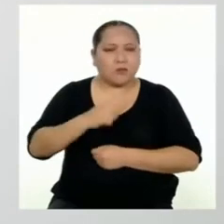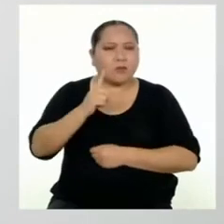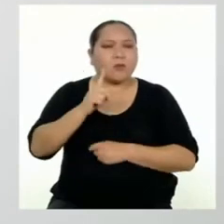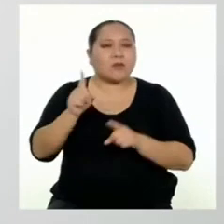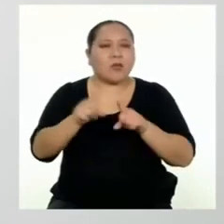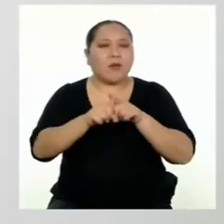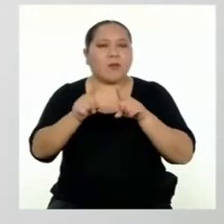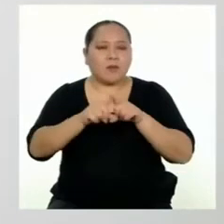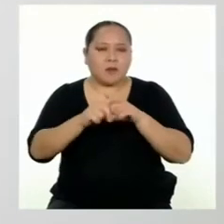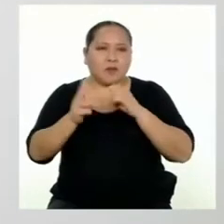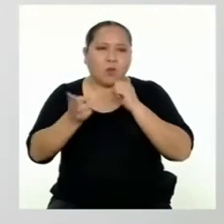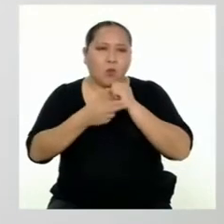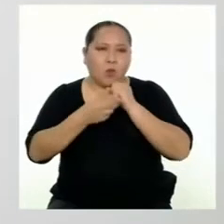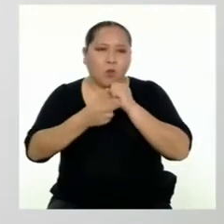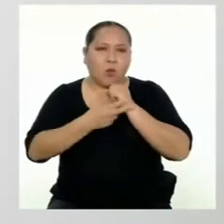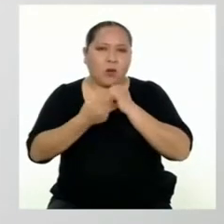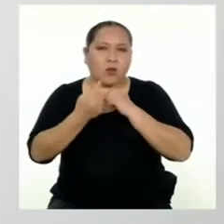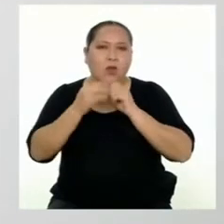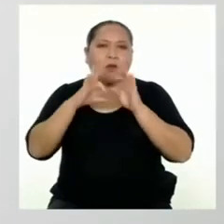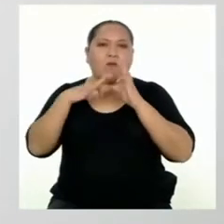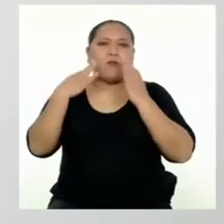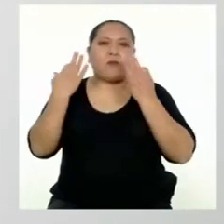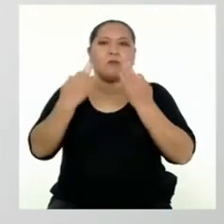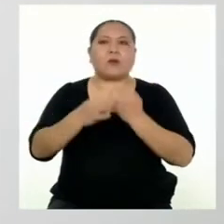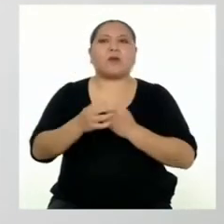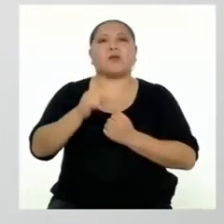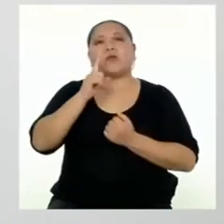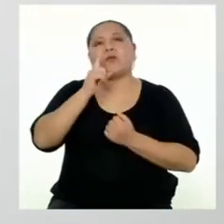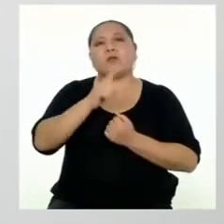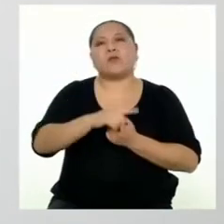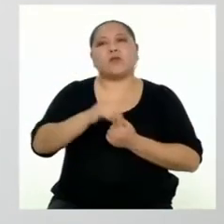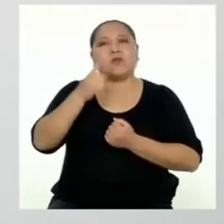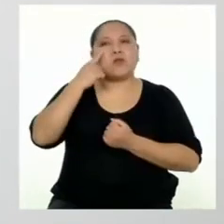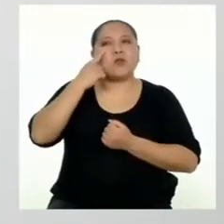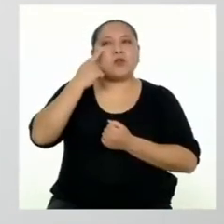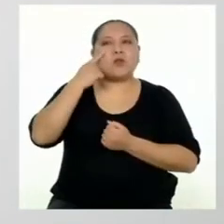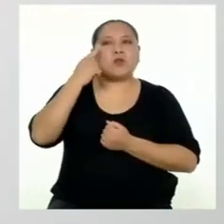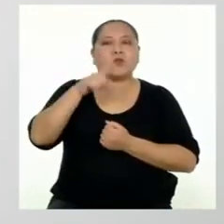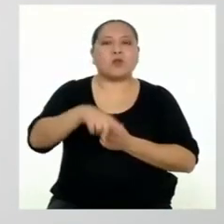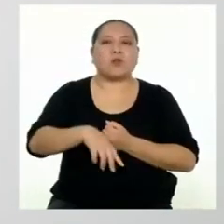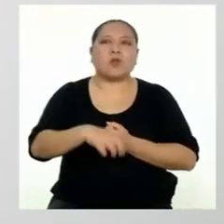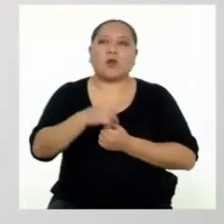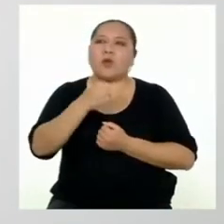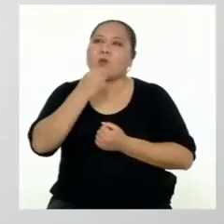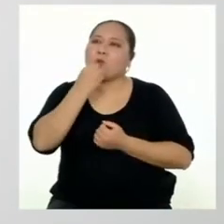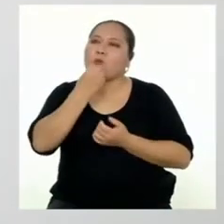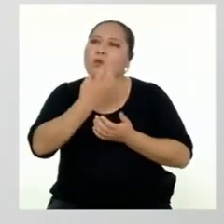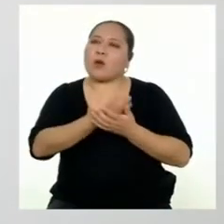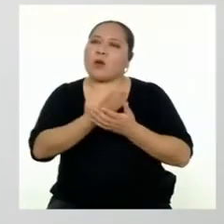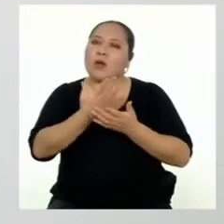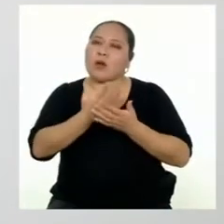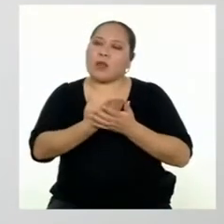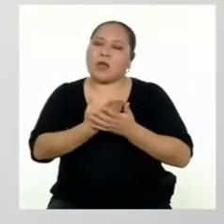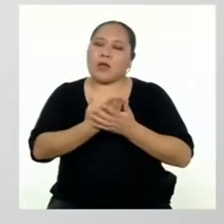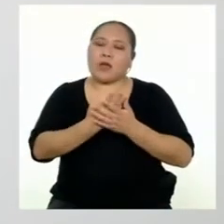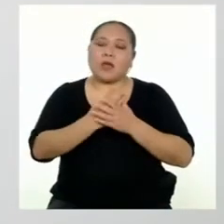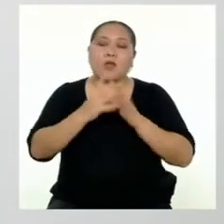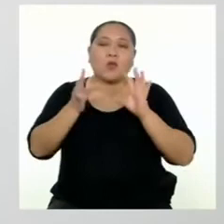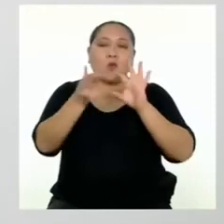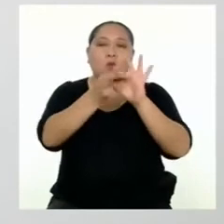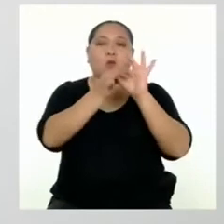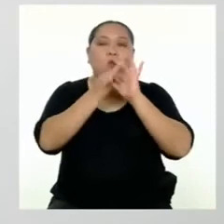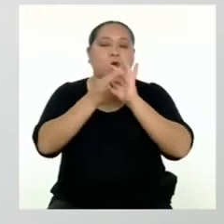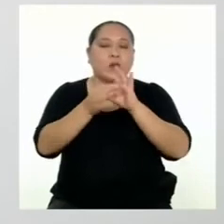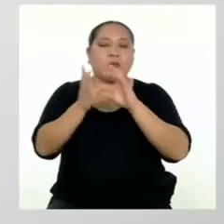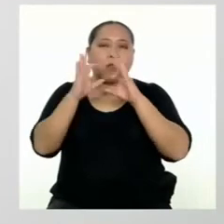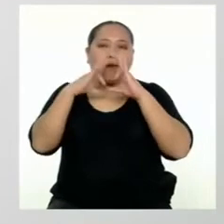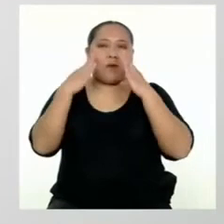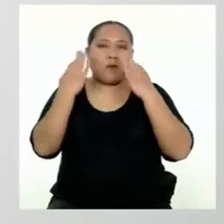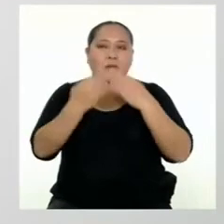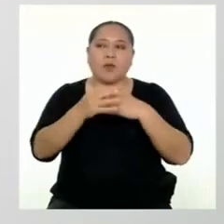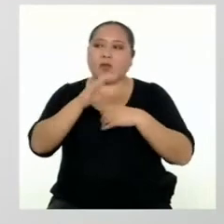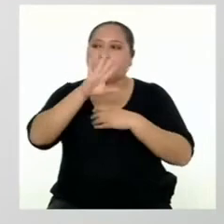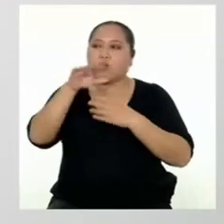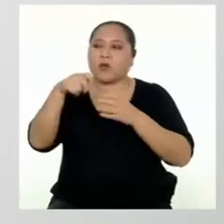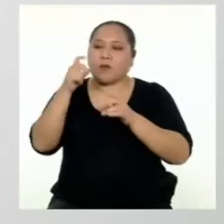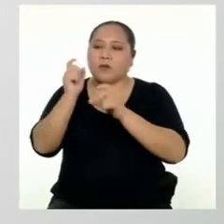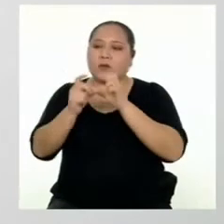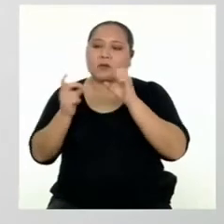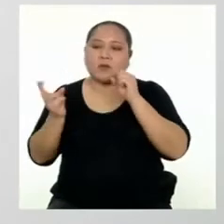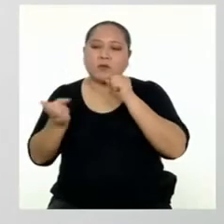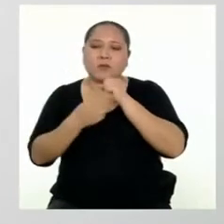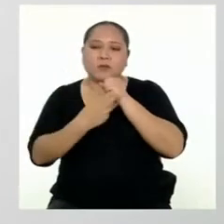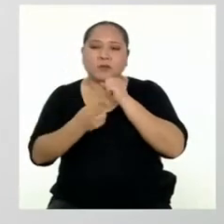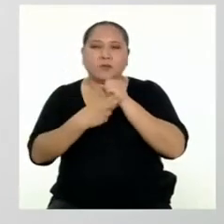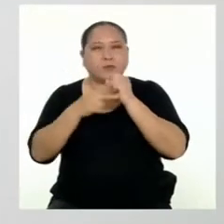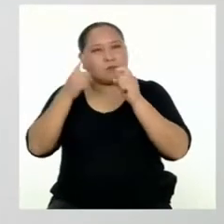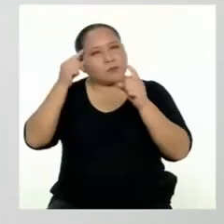puede ahorrar en familia. Una vez conocí a una muy linda y unida en la que todos los miembros ahorraban